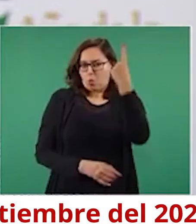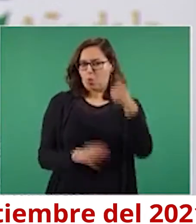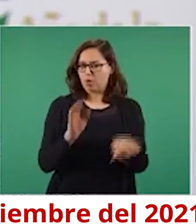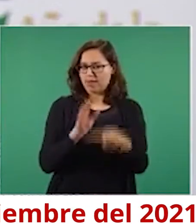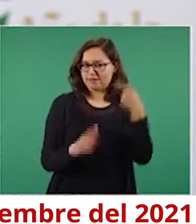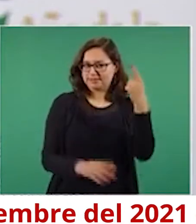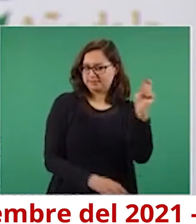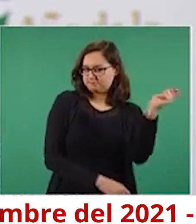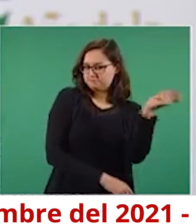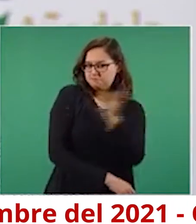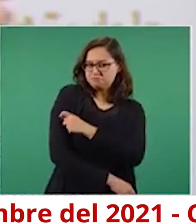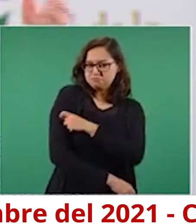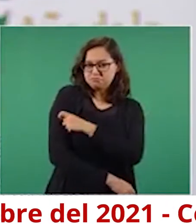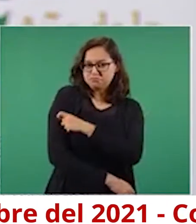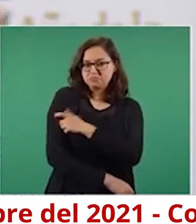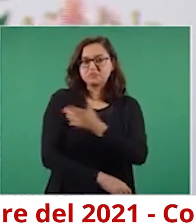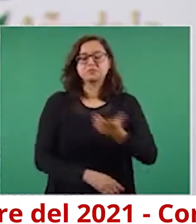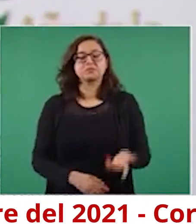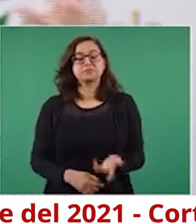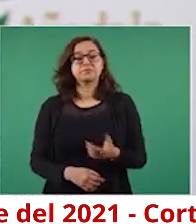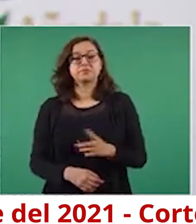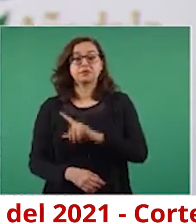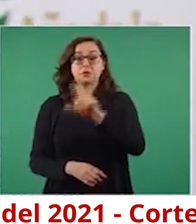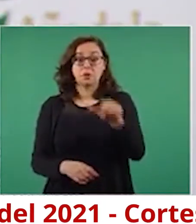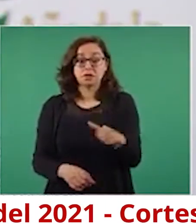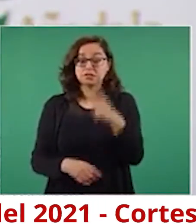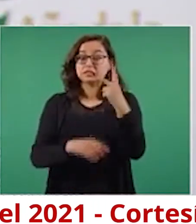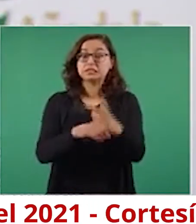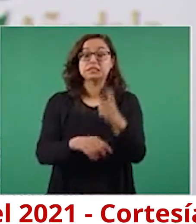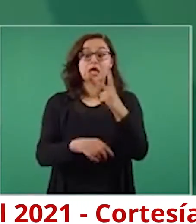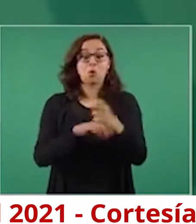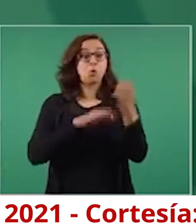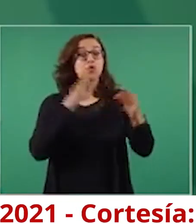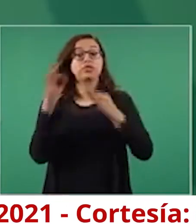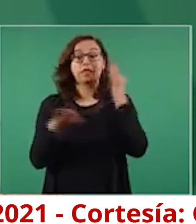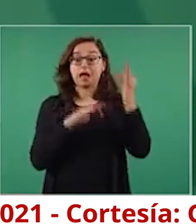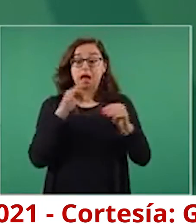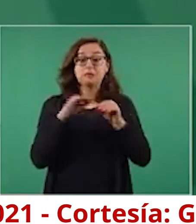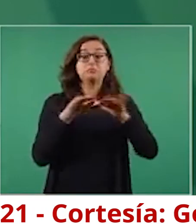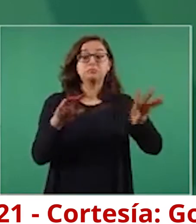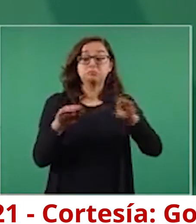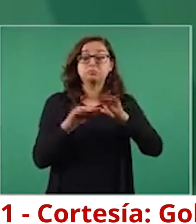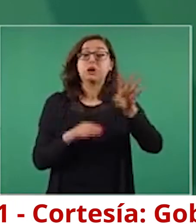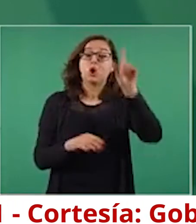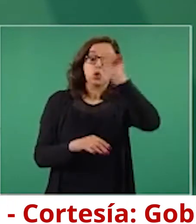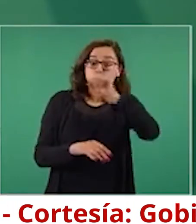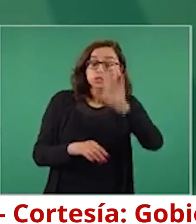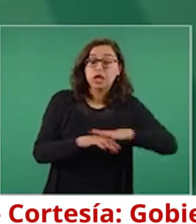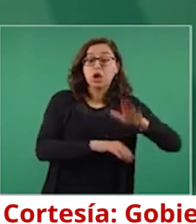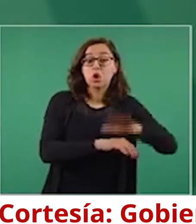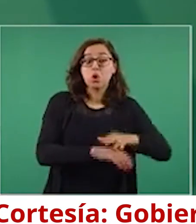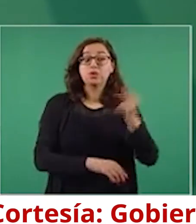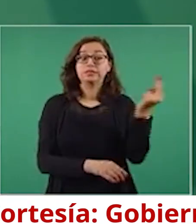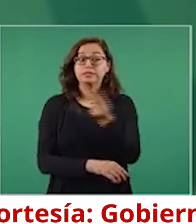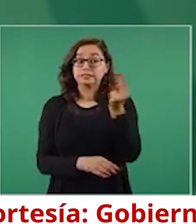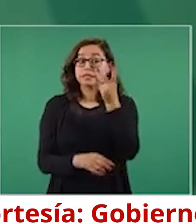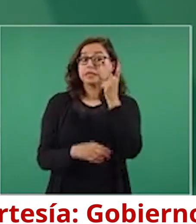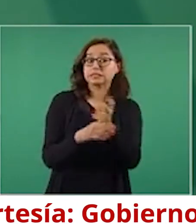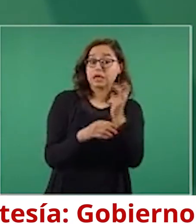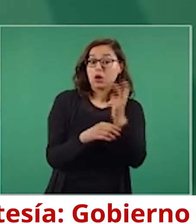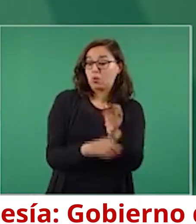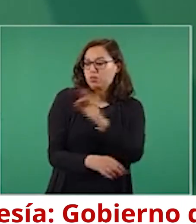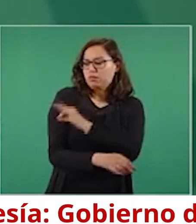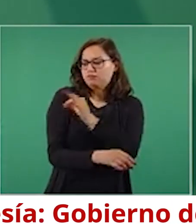otras compañías habían hecho publicaciones, comunicados de prensa, indicando que recomendaban esas dosis de refuerzo.